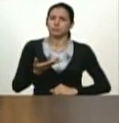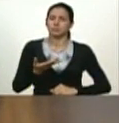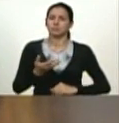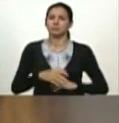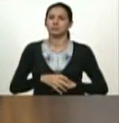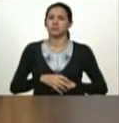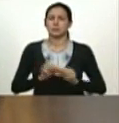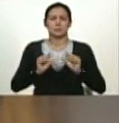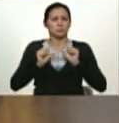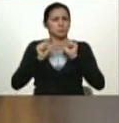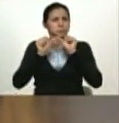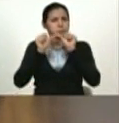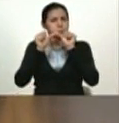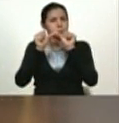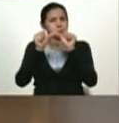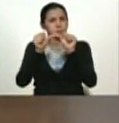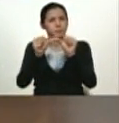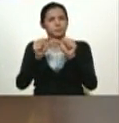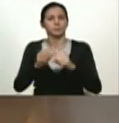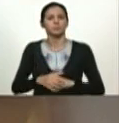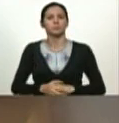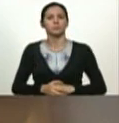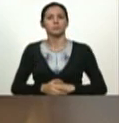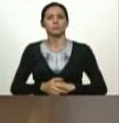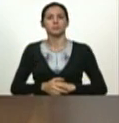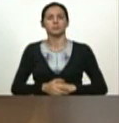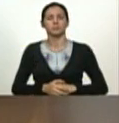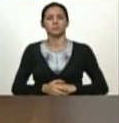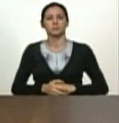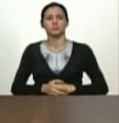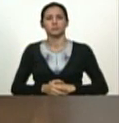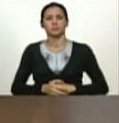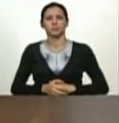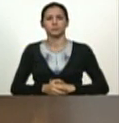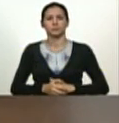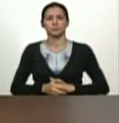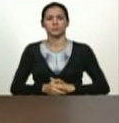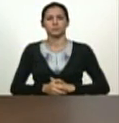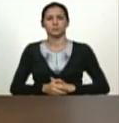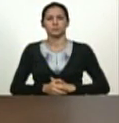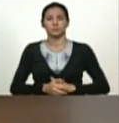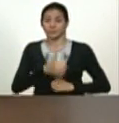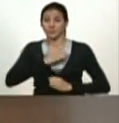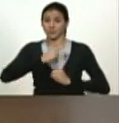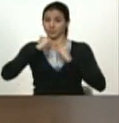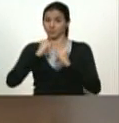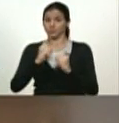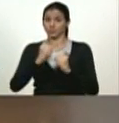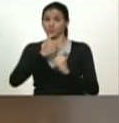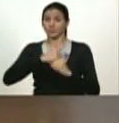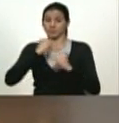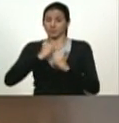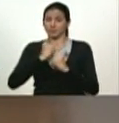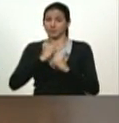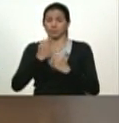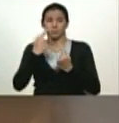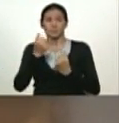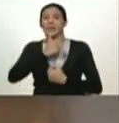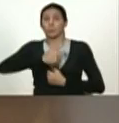manera sostenida de la resistencia a la crisis y a la guerra económica